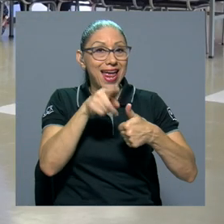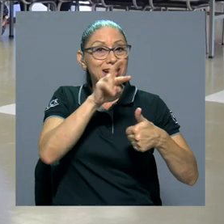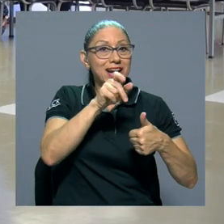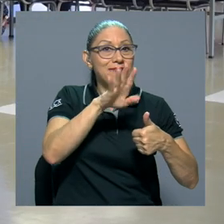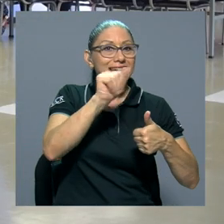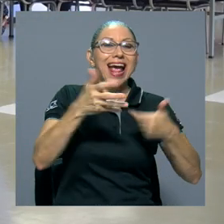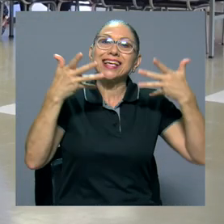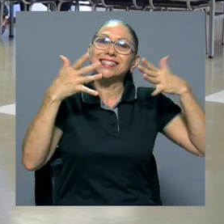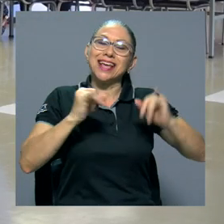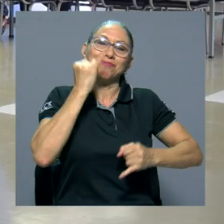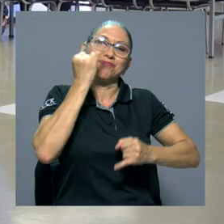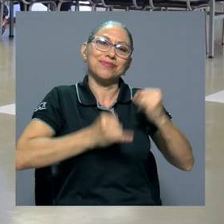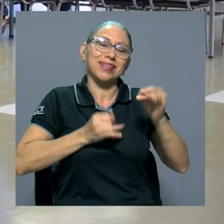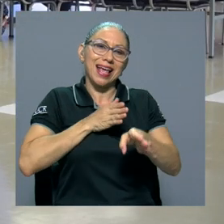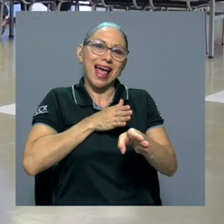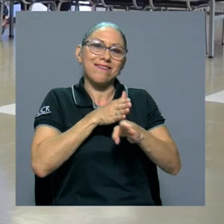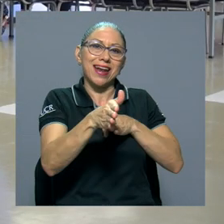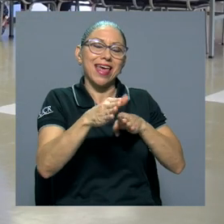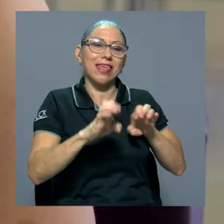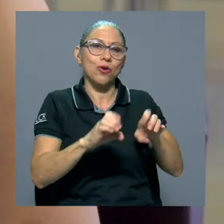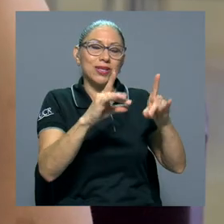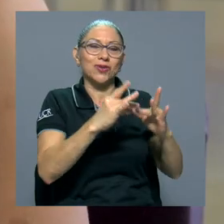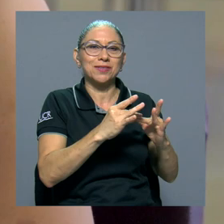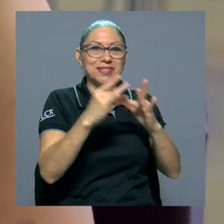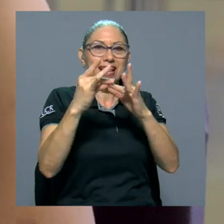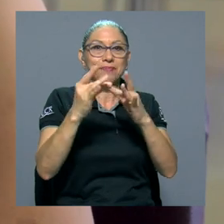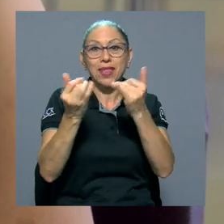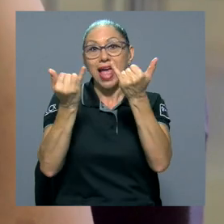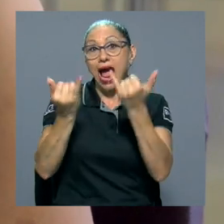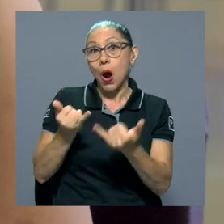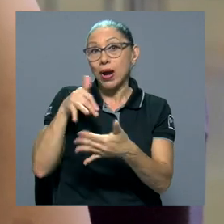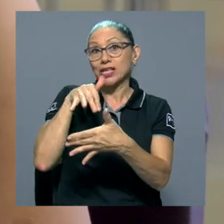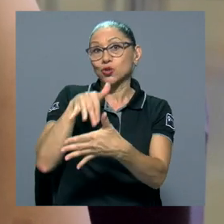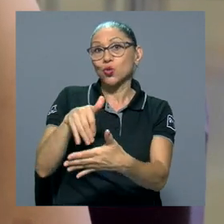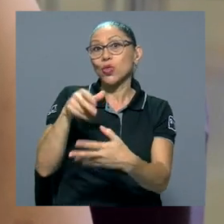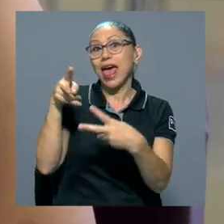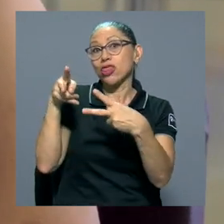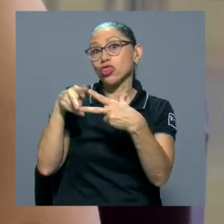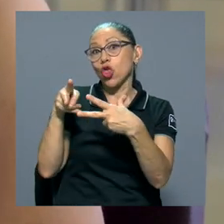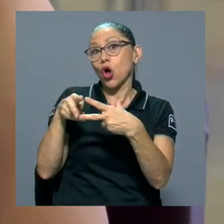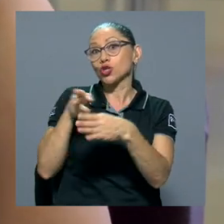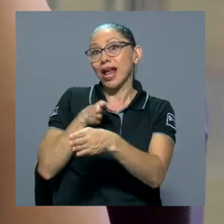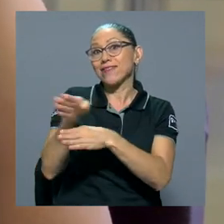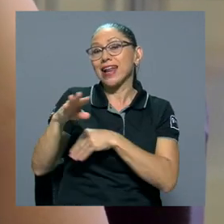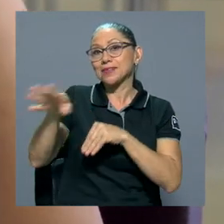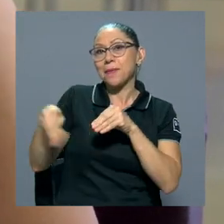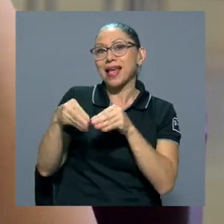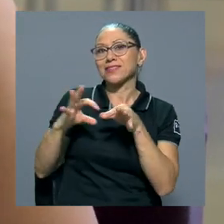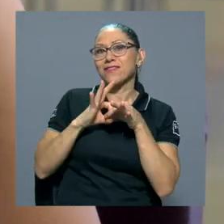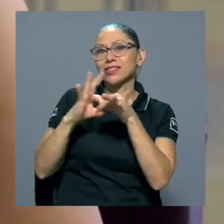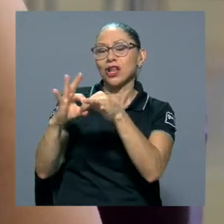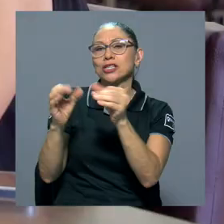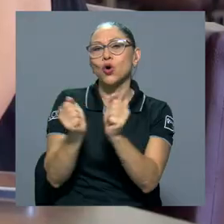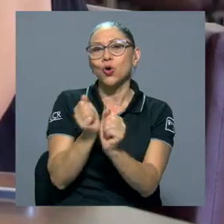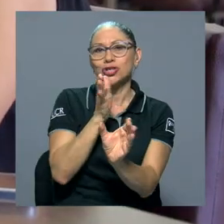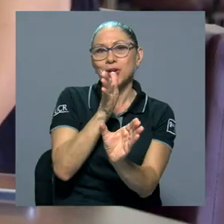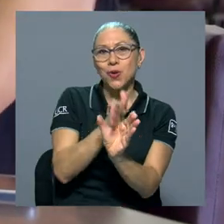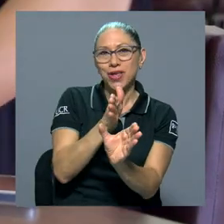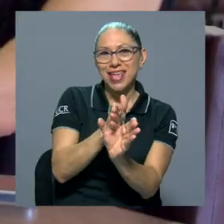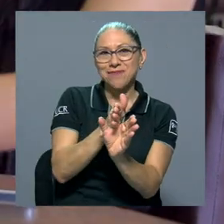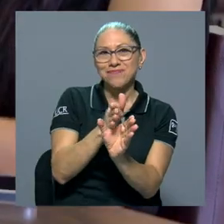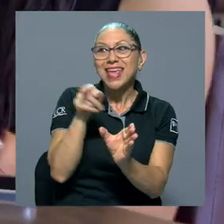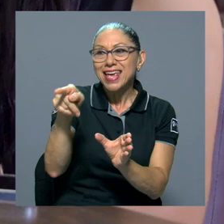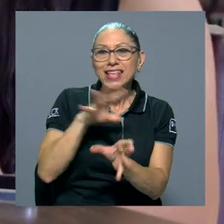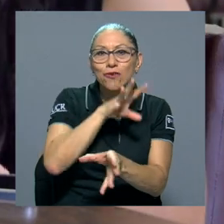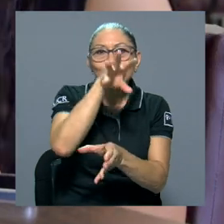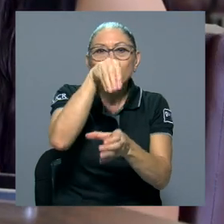ya se egresó de la carrera de educación especial, estudia dos carreras más relacionadas con la psicología y